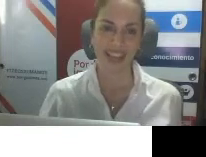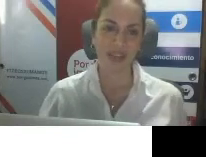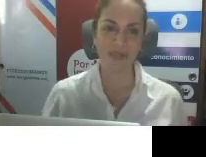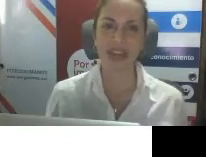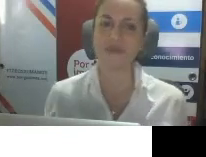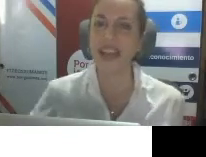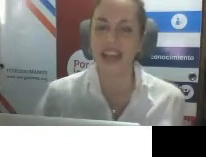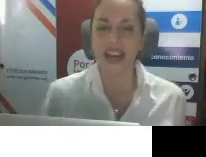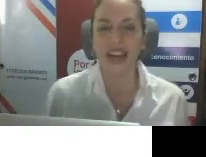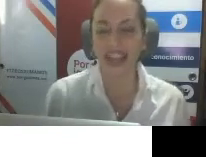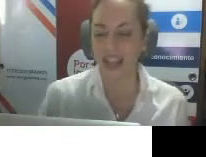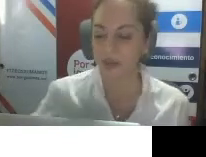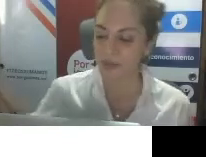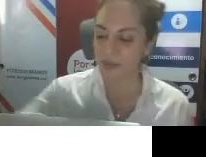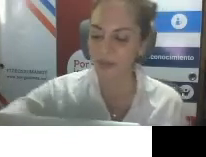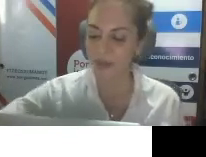Bien.